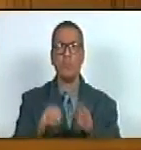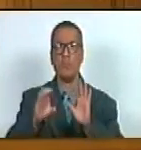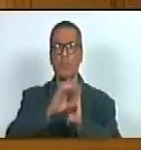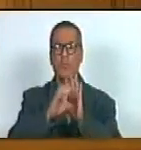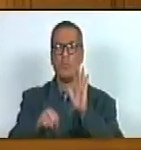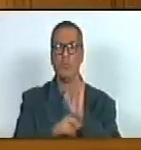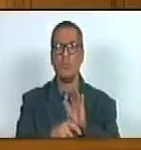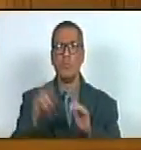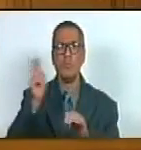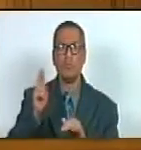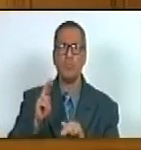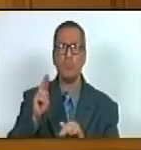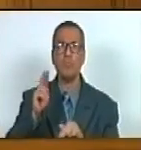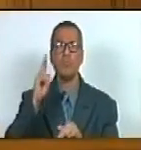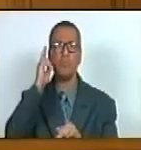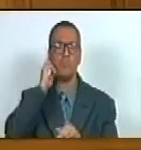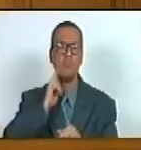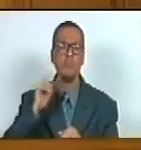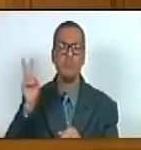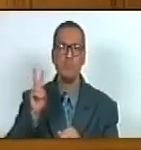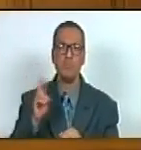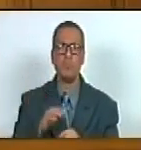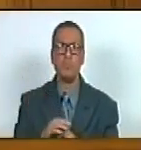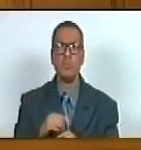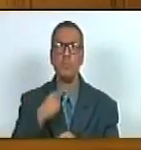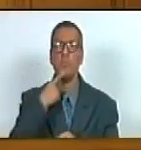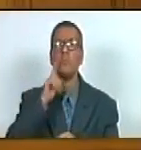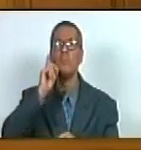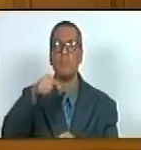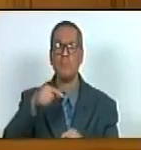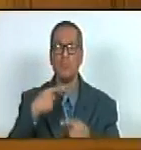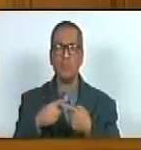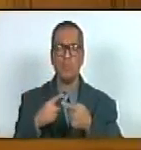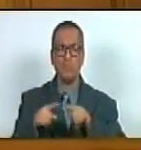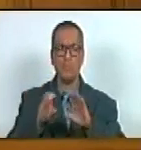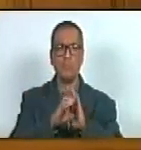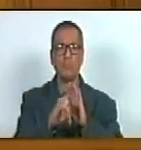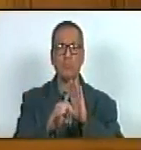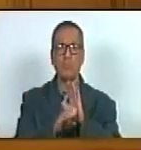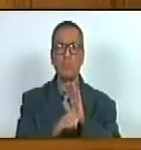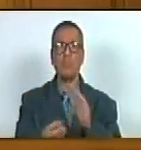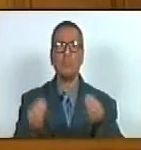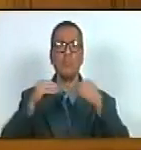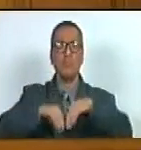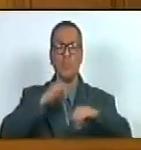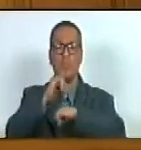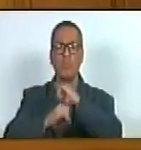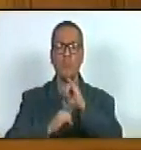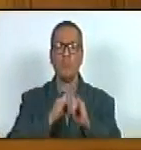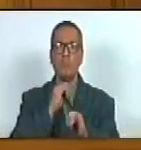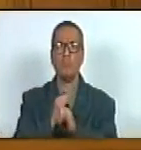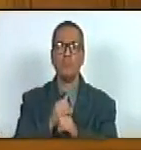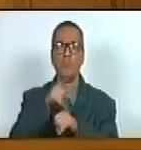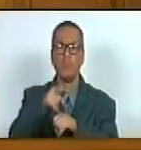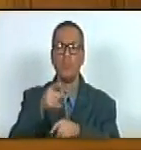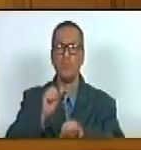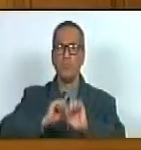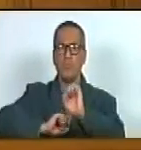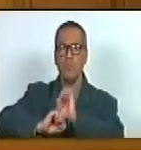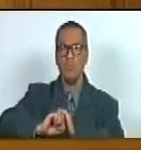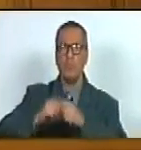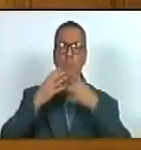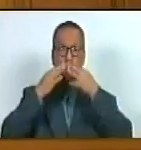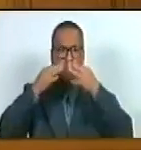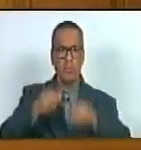constitución de la república bolivariana de Venezuela y demás leyes convenios internacionales sobre la defensa y